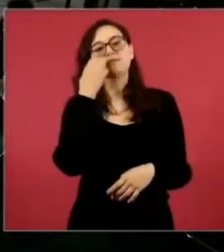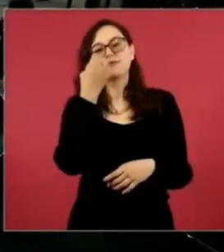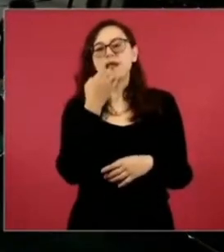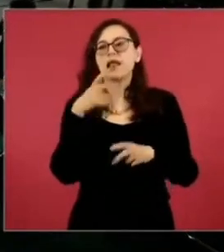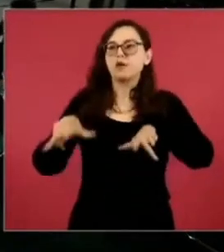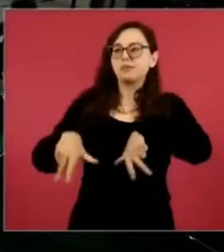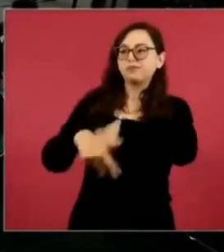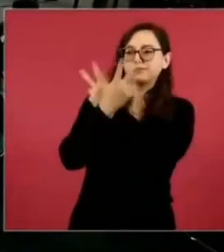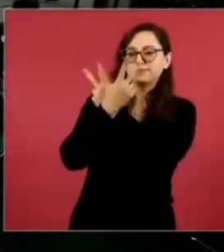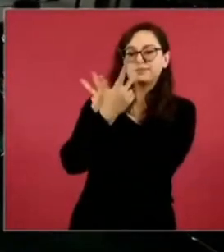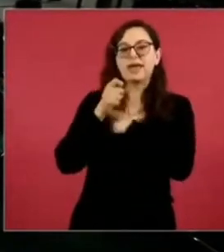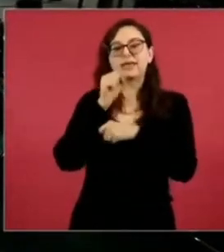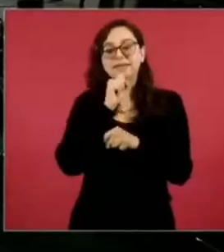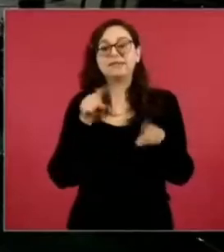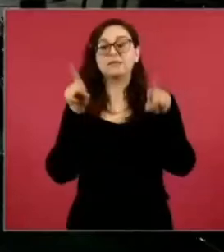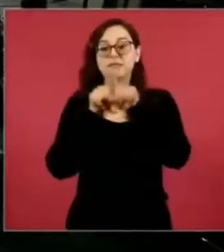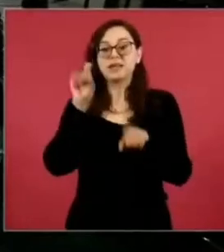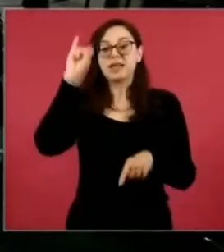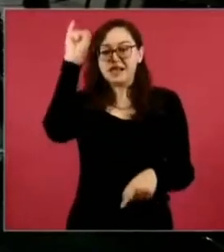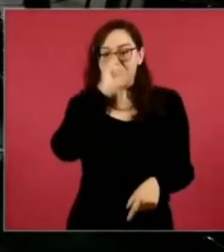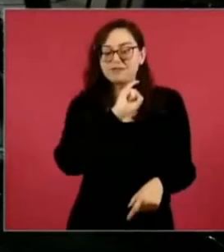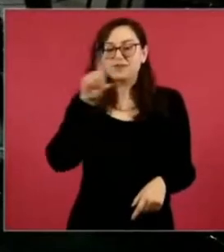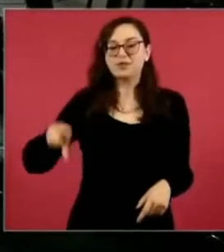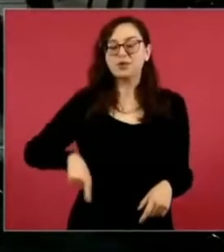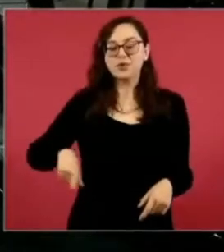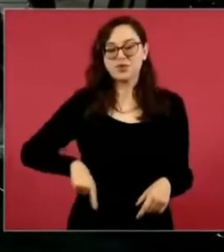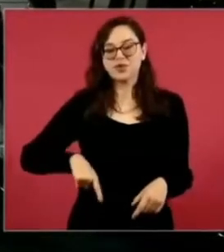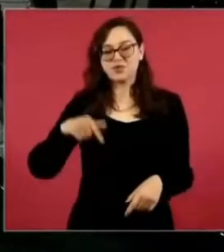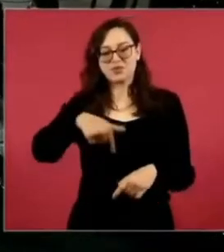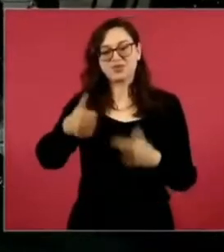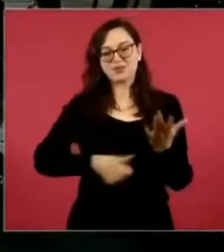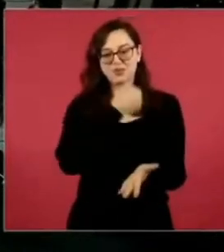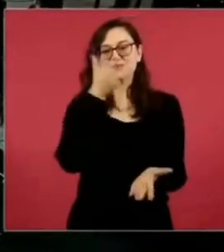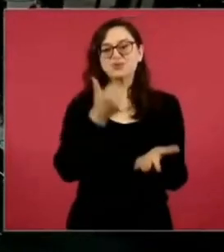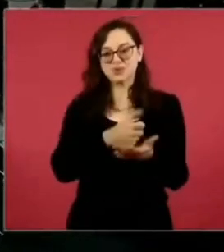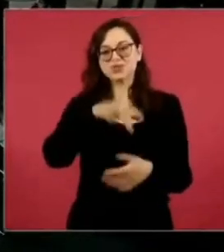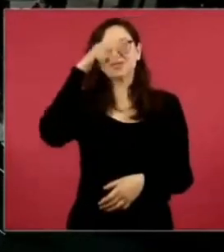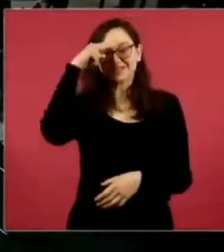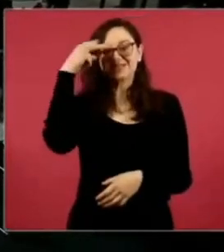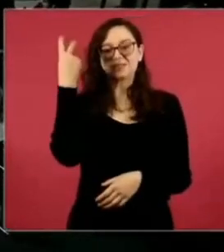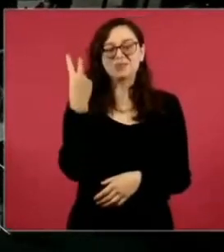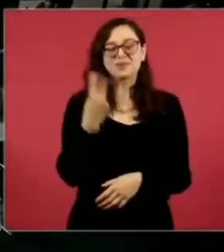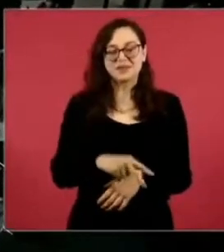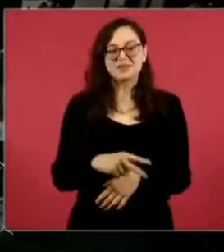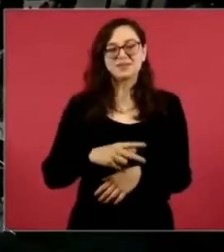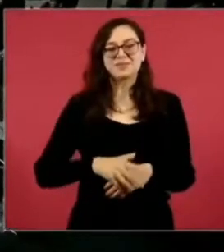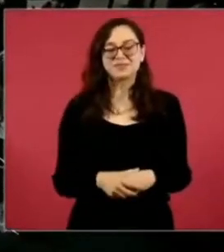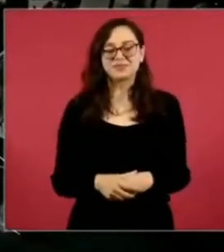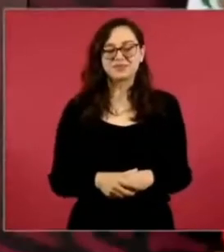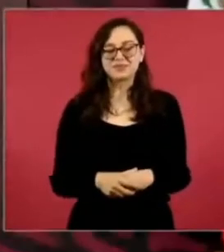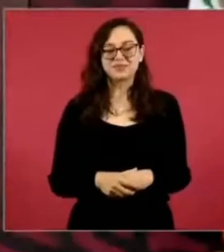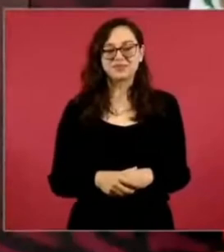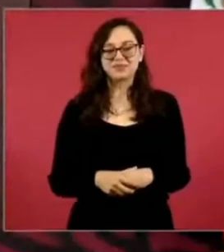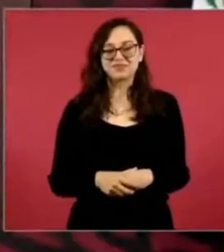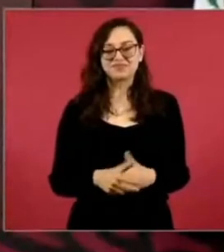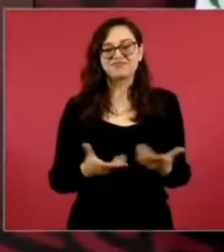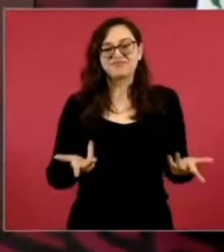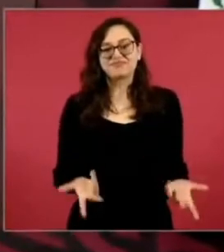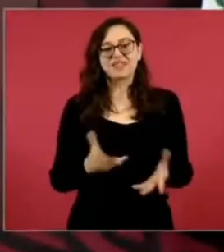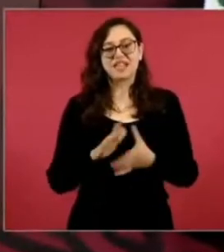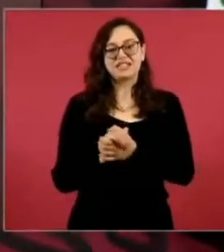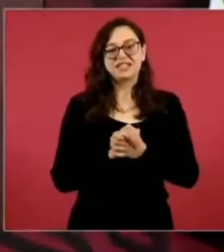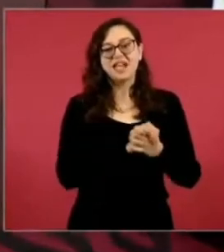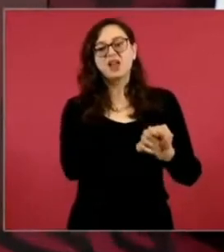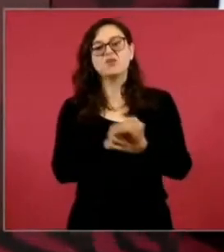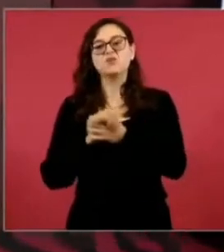a estar el jefe de gobierno, porque la escuela está aquí en la Ciudad de México. Y un saludo a